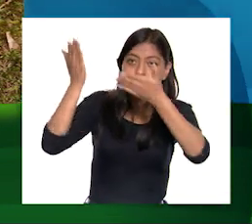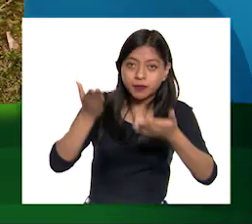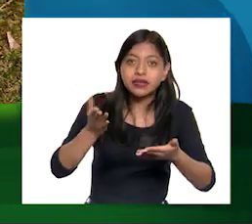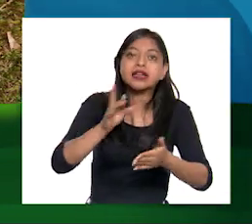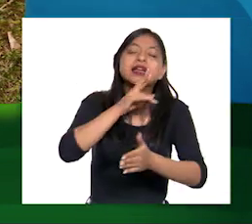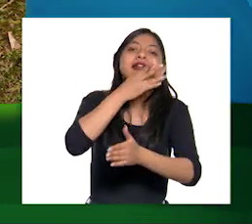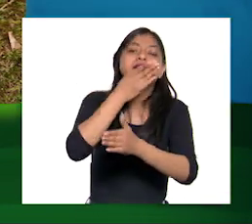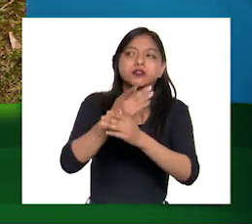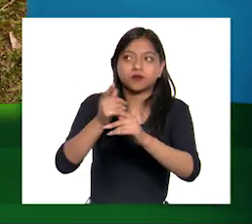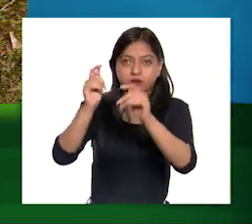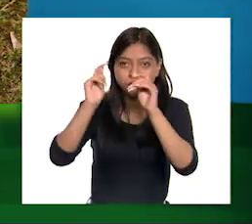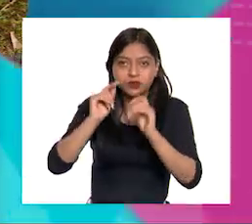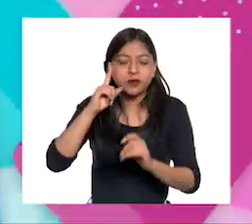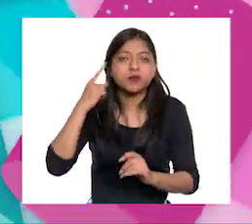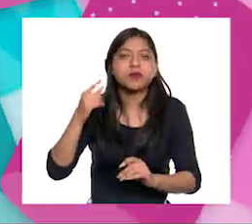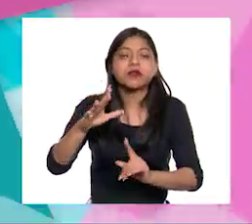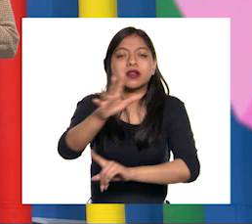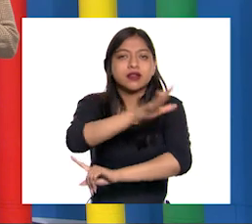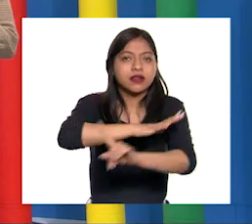el ambiente